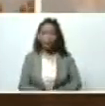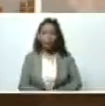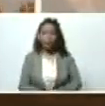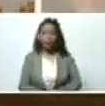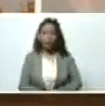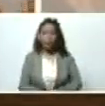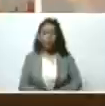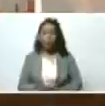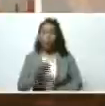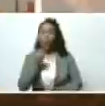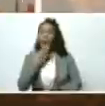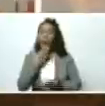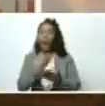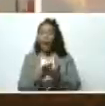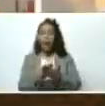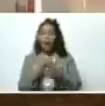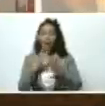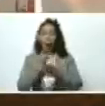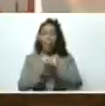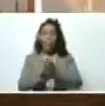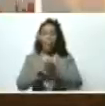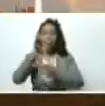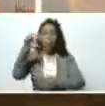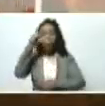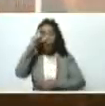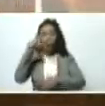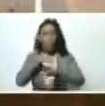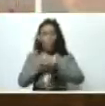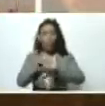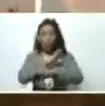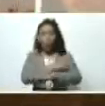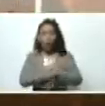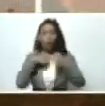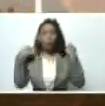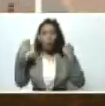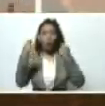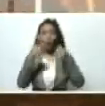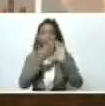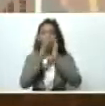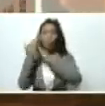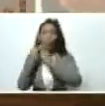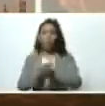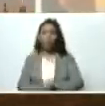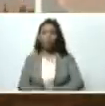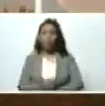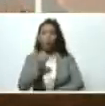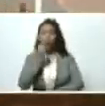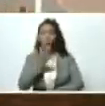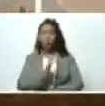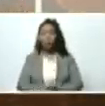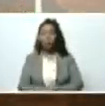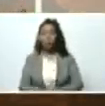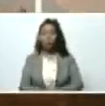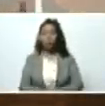Bueno, muchas gracias, compañero Jorge Arreaza, Ministro del Poder Popular para las Comunas, bueno, y